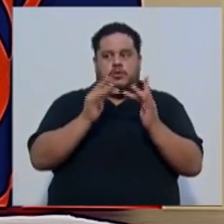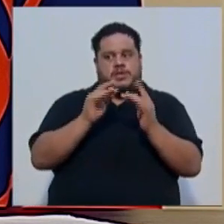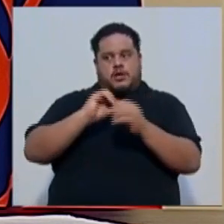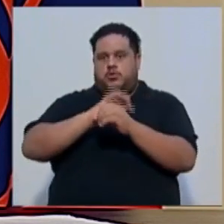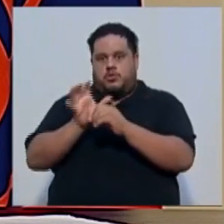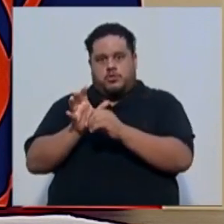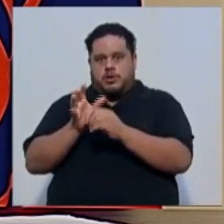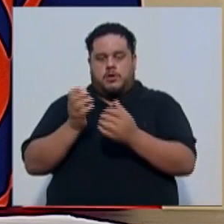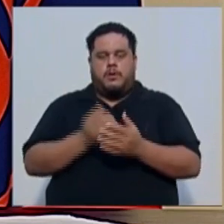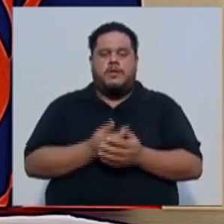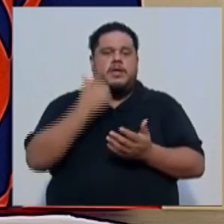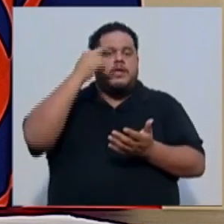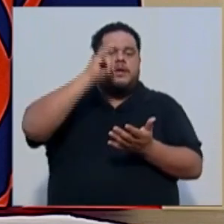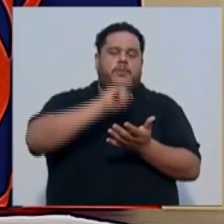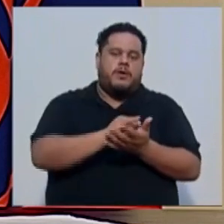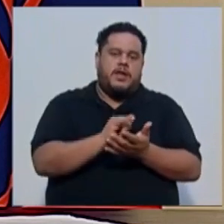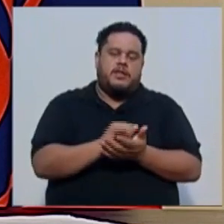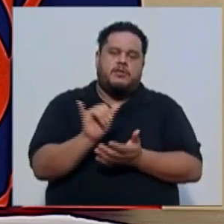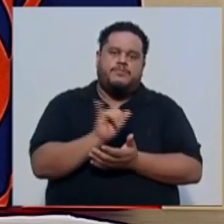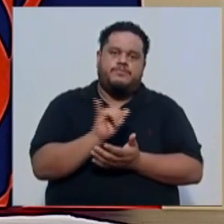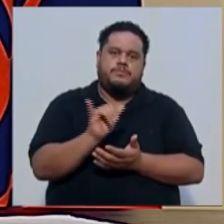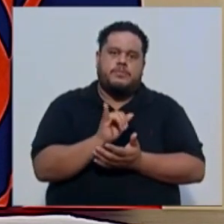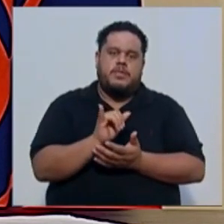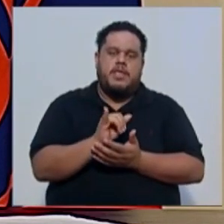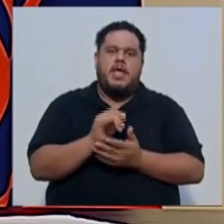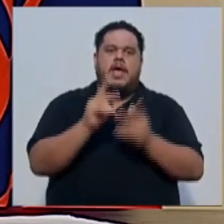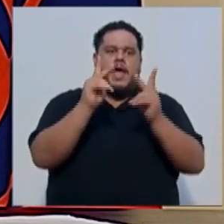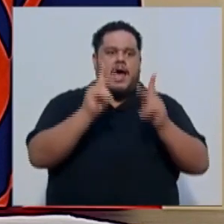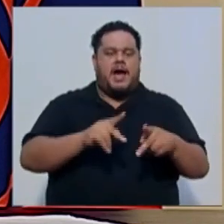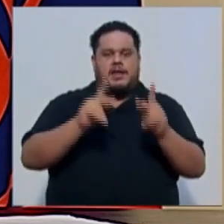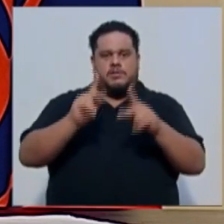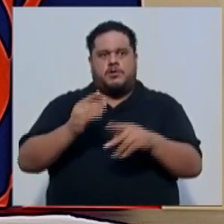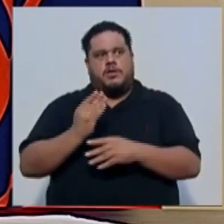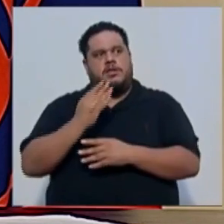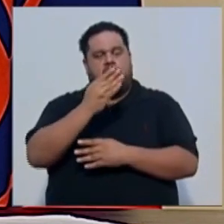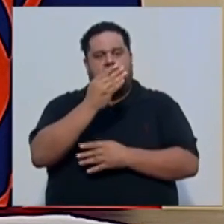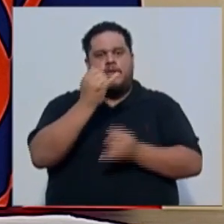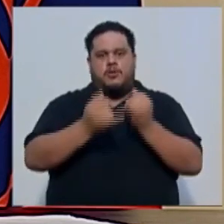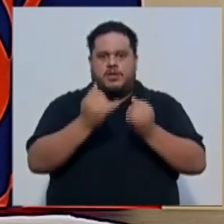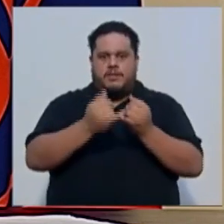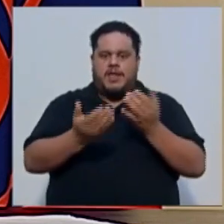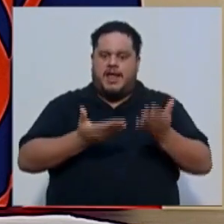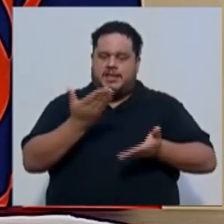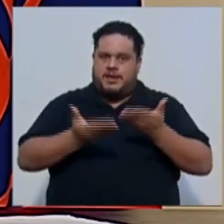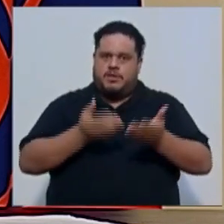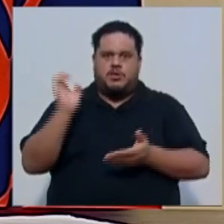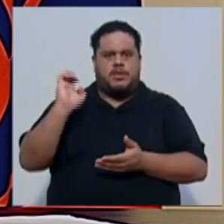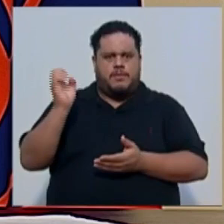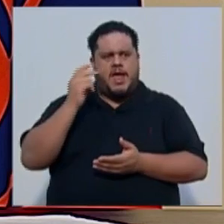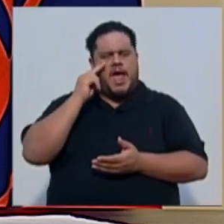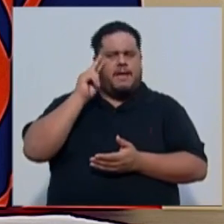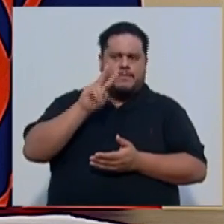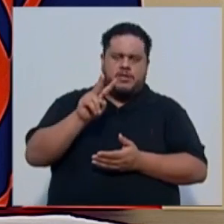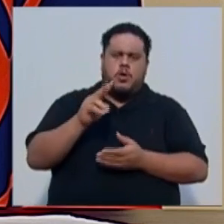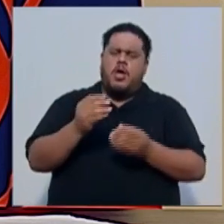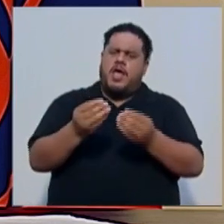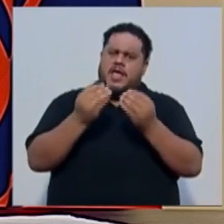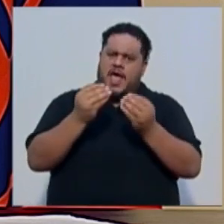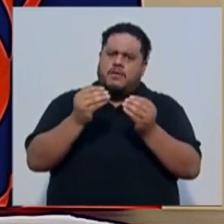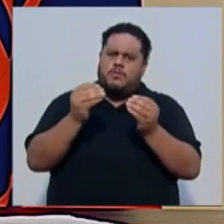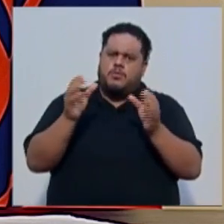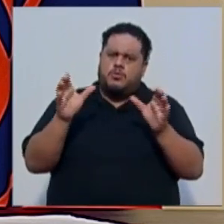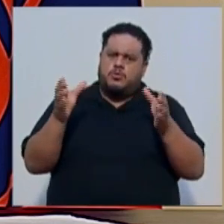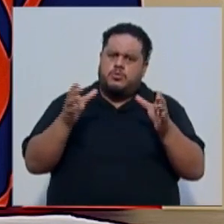pacientes. Por eso también a las personas que han ido últimamente al servicio de emergencias, han notado que hay mucho